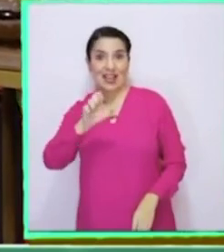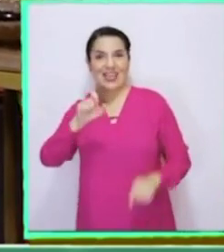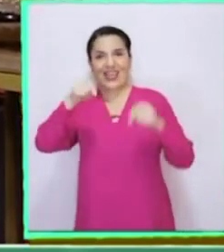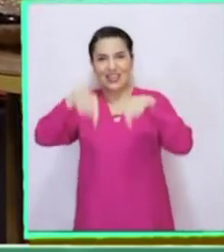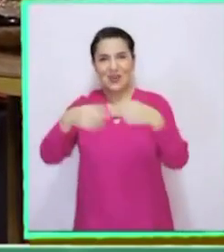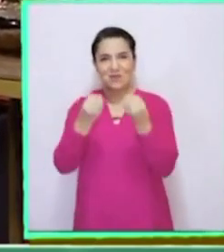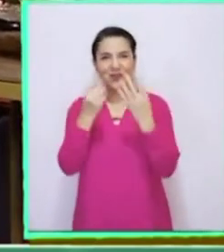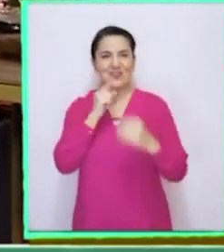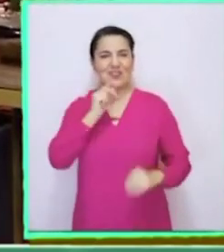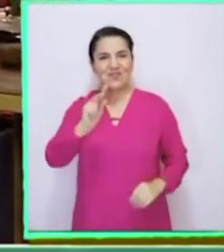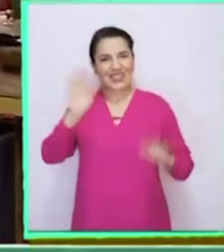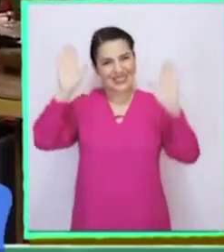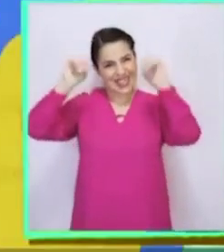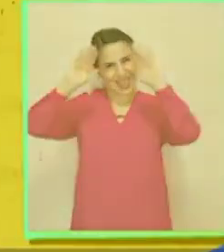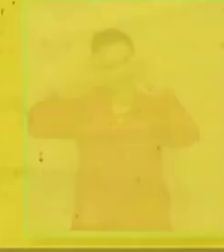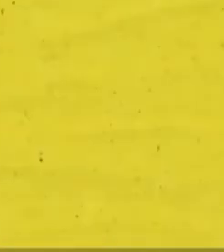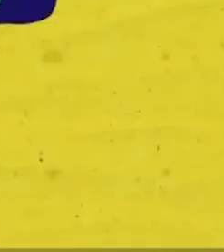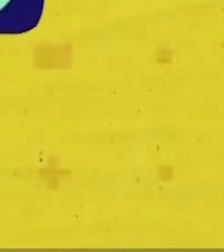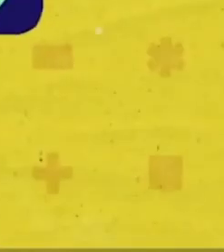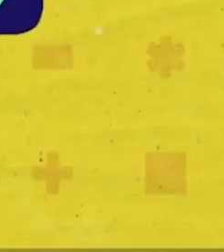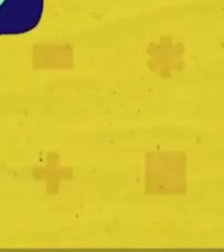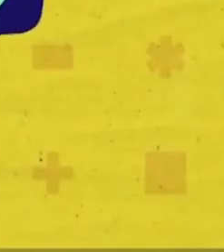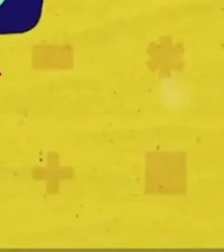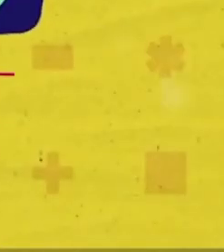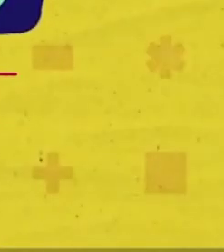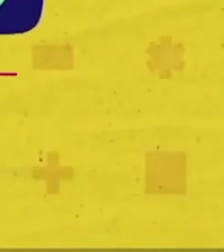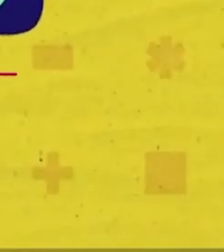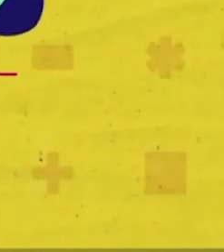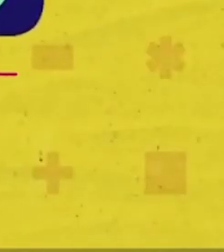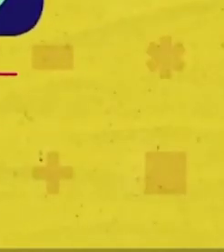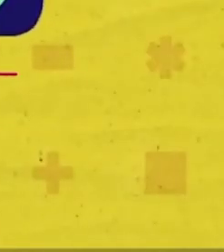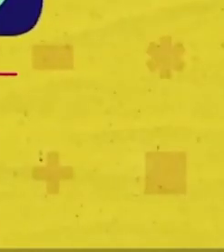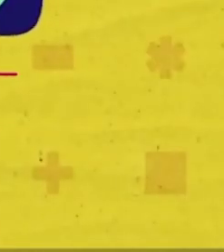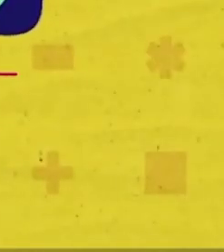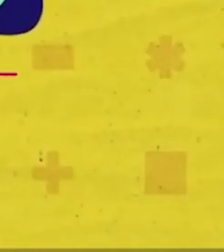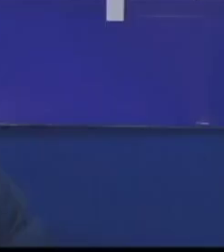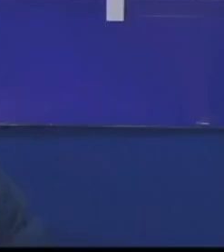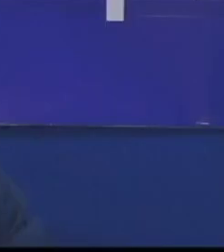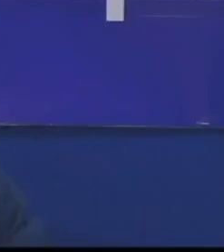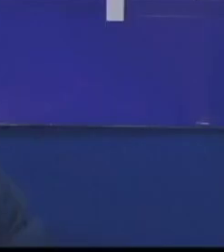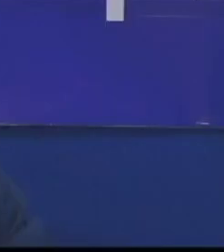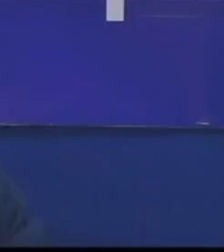esto es Aprendo TV. ¡Chao! Un saludo. ¡ CU soto! ¡Hasta